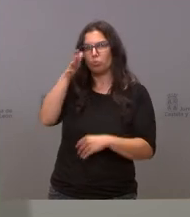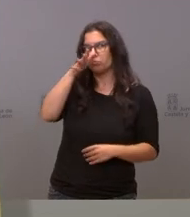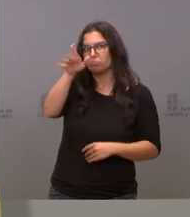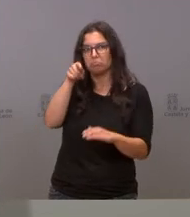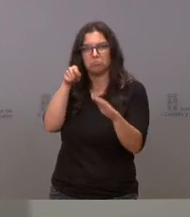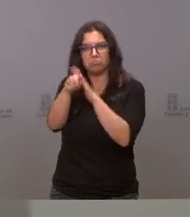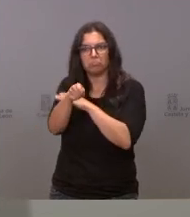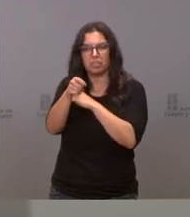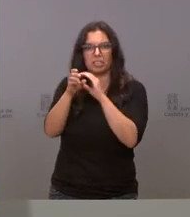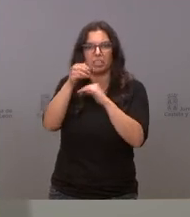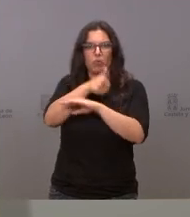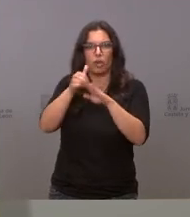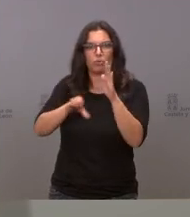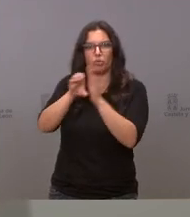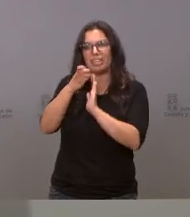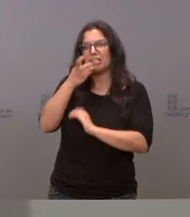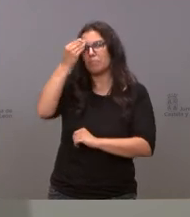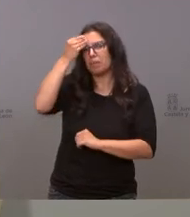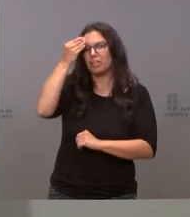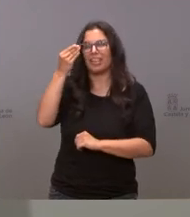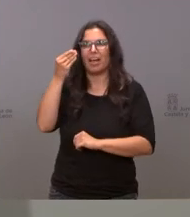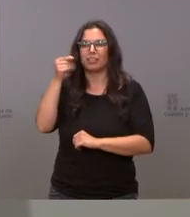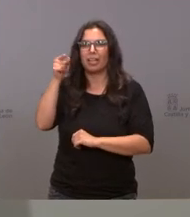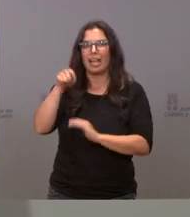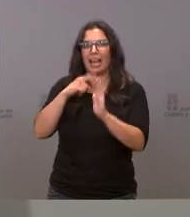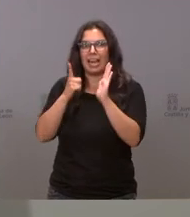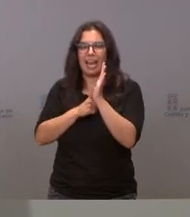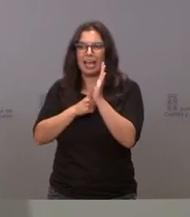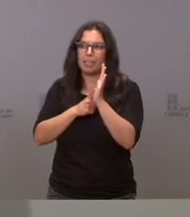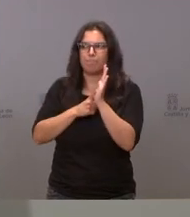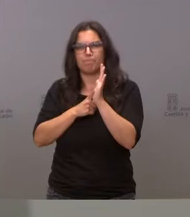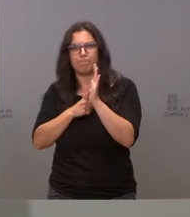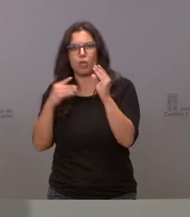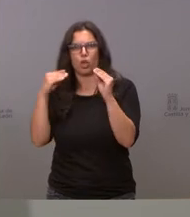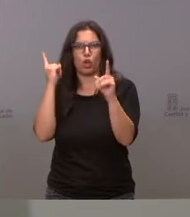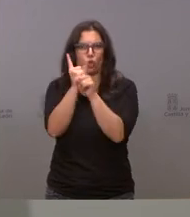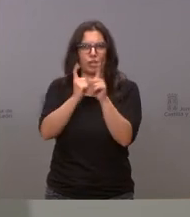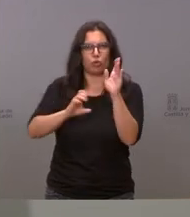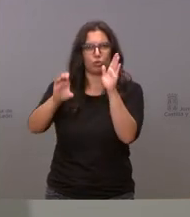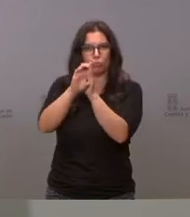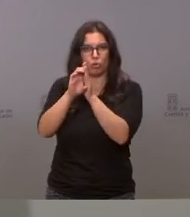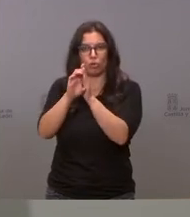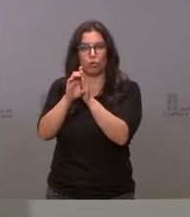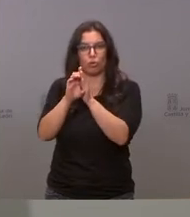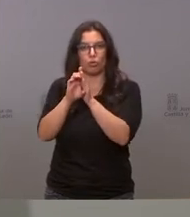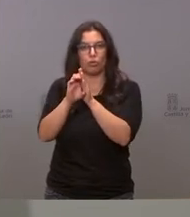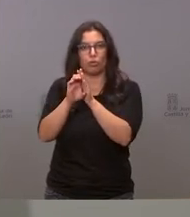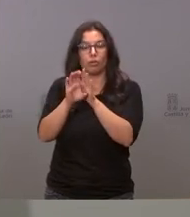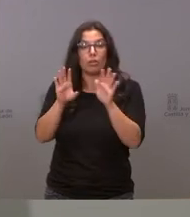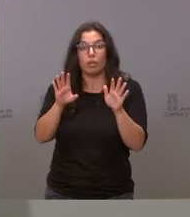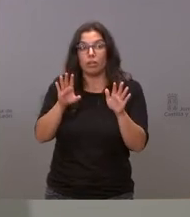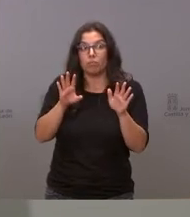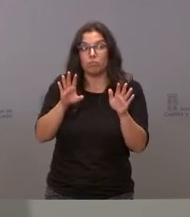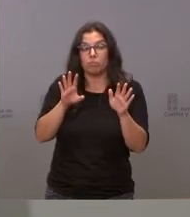recurrir al Constitucional si piensa que hay aspectos inconstitucionales básicamente no se refiere el recurso hasta donde yo sé